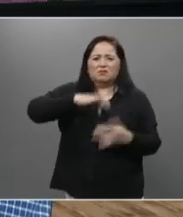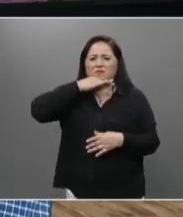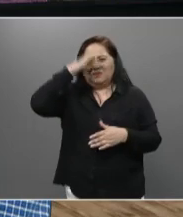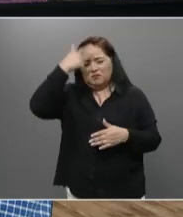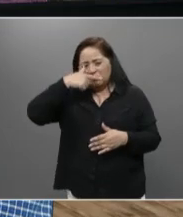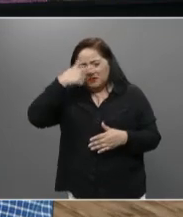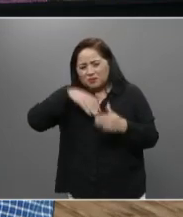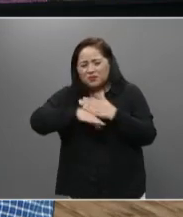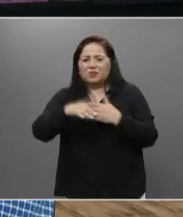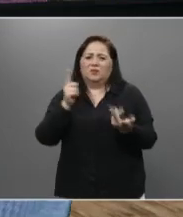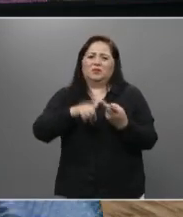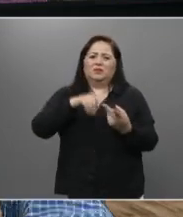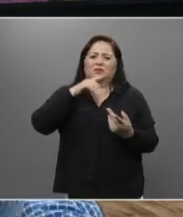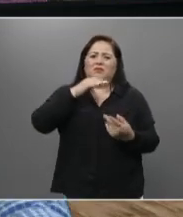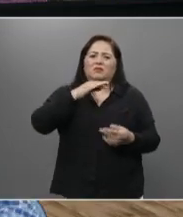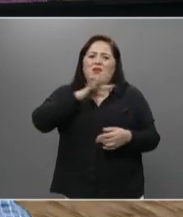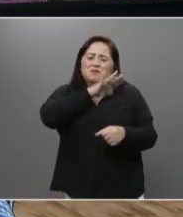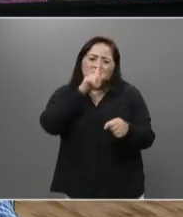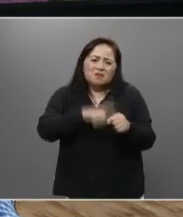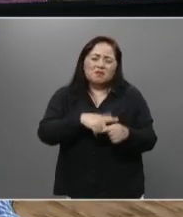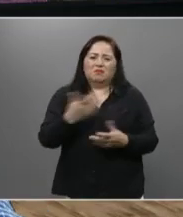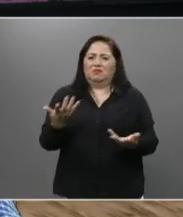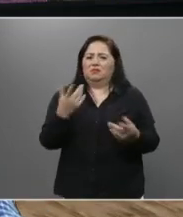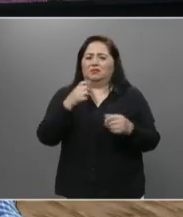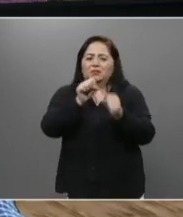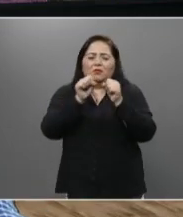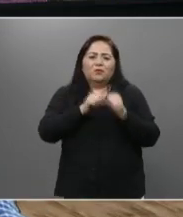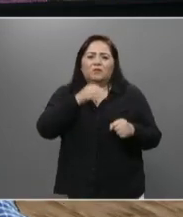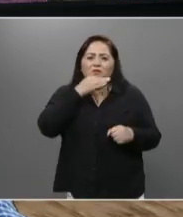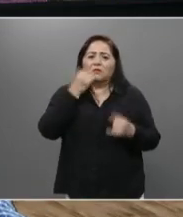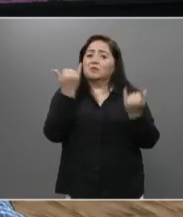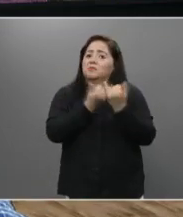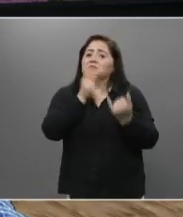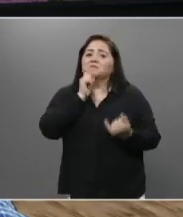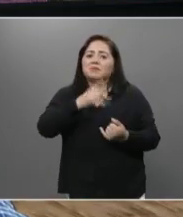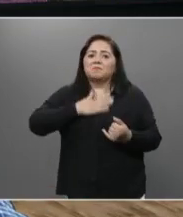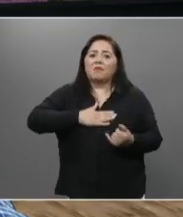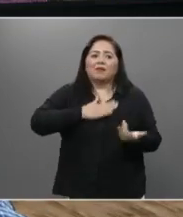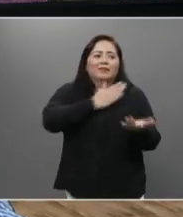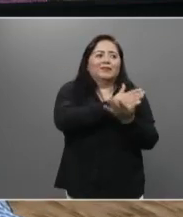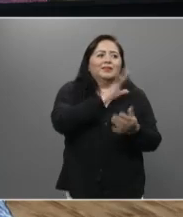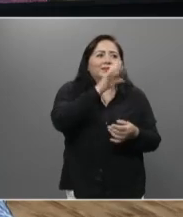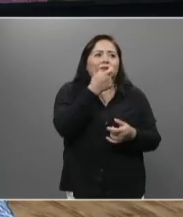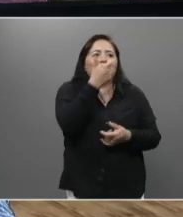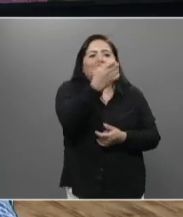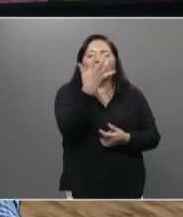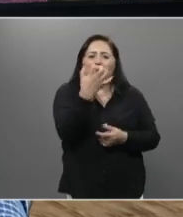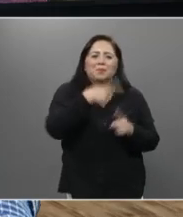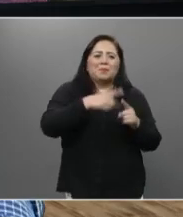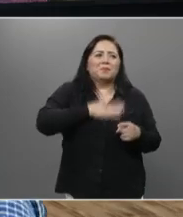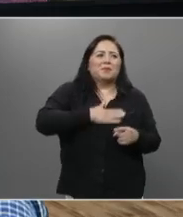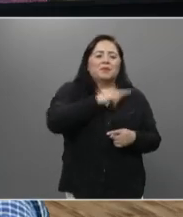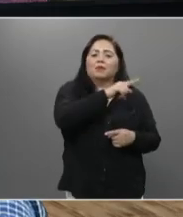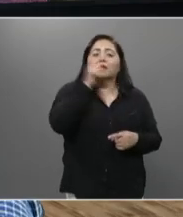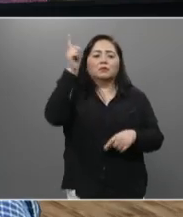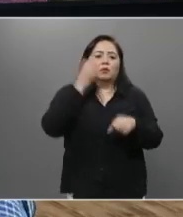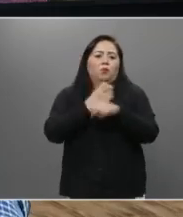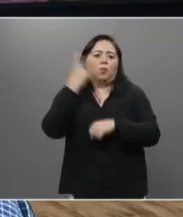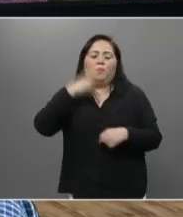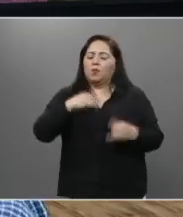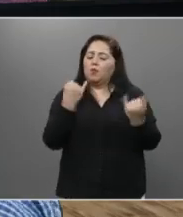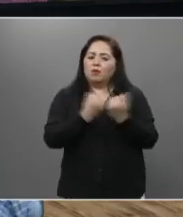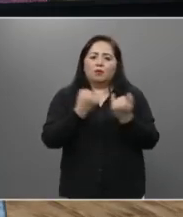zoológicos, salones de fiesta e incluso baños públicos en todo el estado de Puebla.